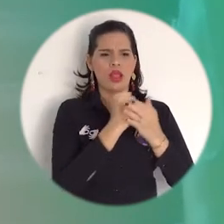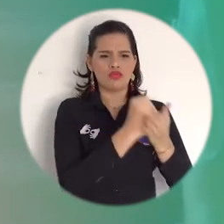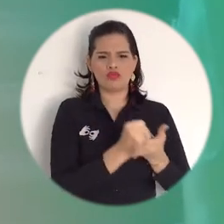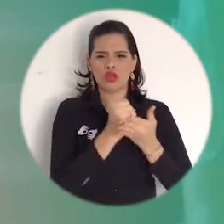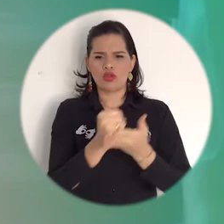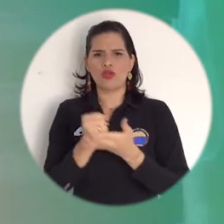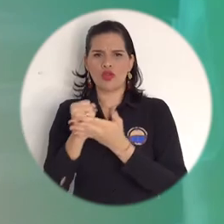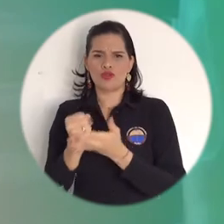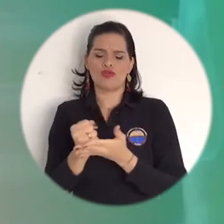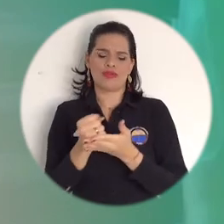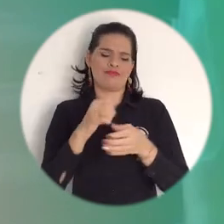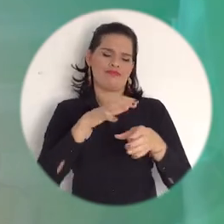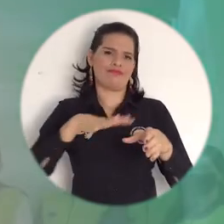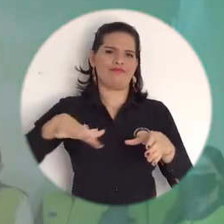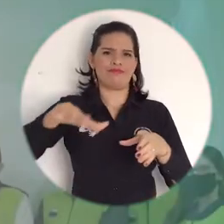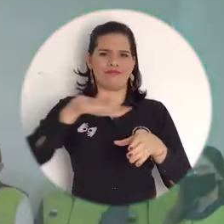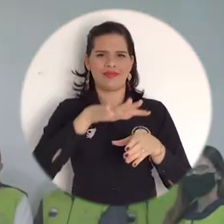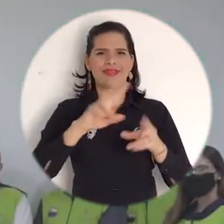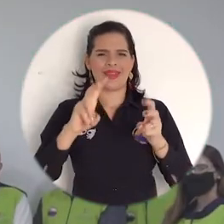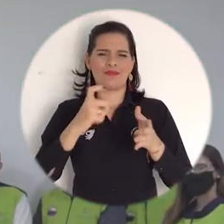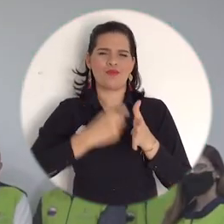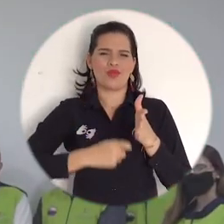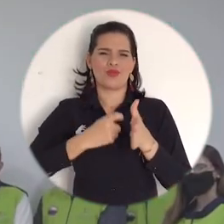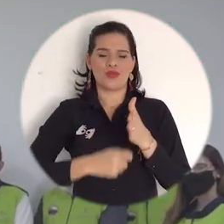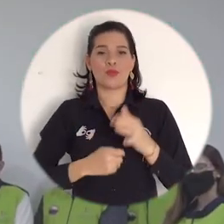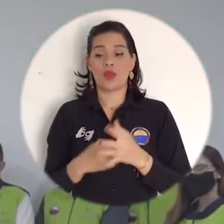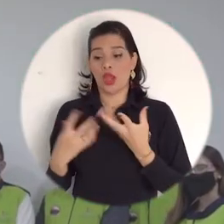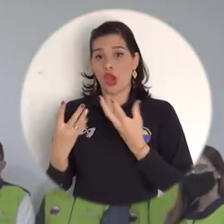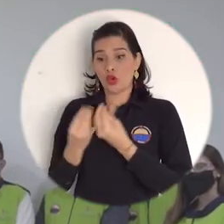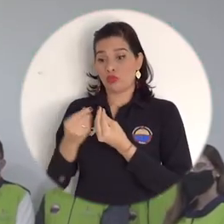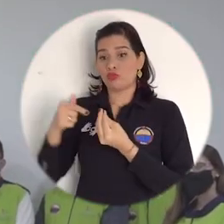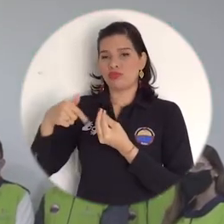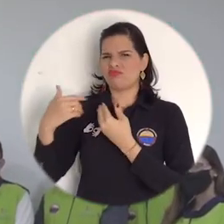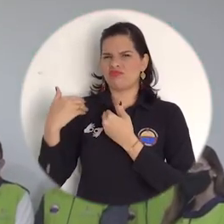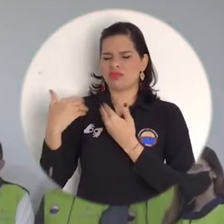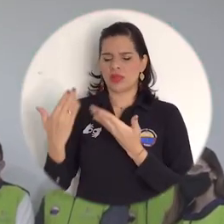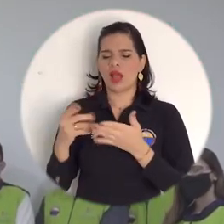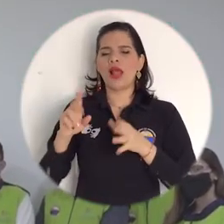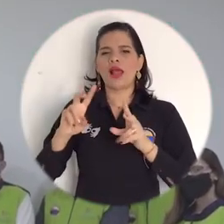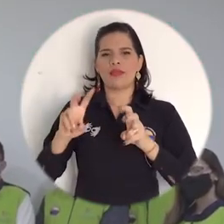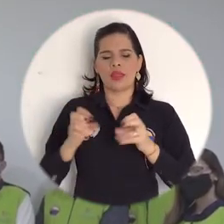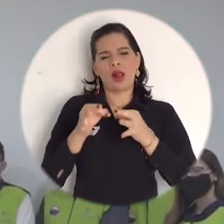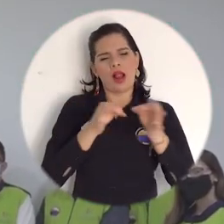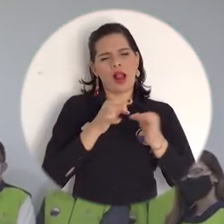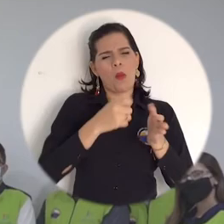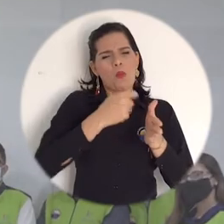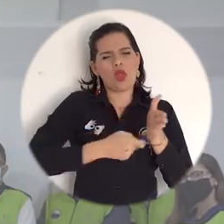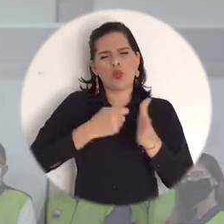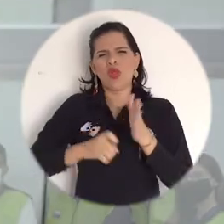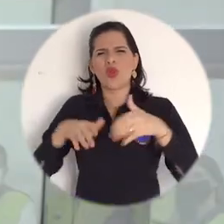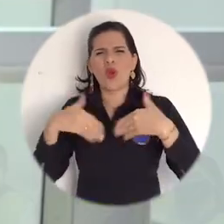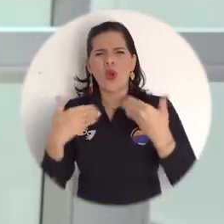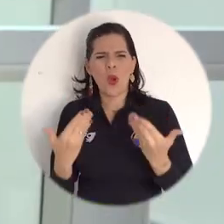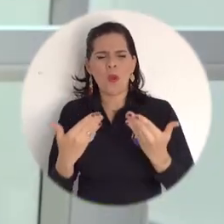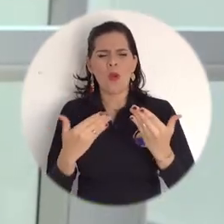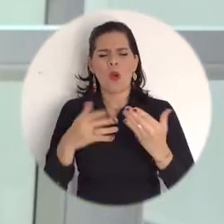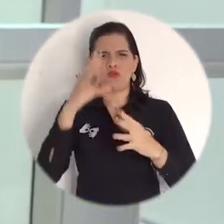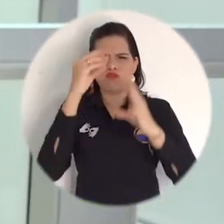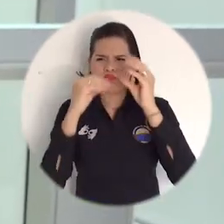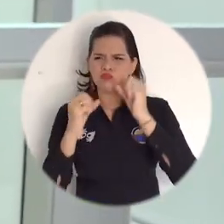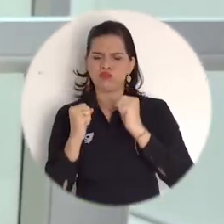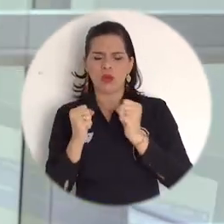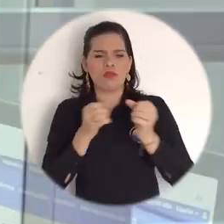a un gran número de ciudadanos. Este grupo es pionero en asesoría y atención ciudadana sobre asuntos tributarios en la Universidad del